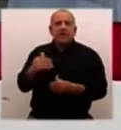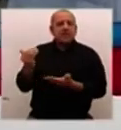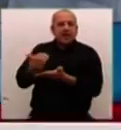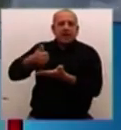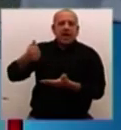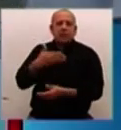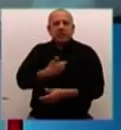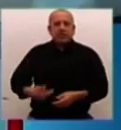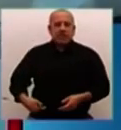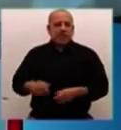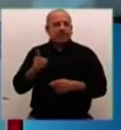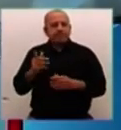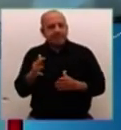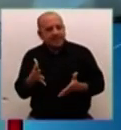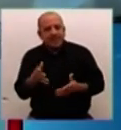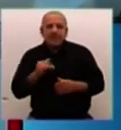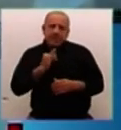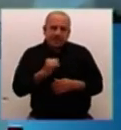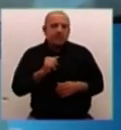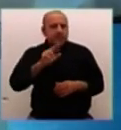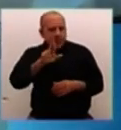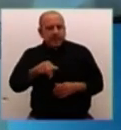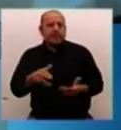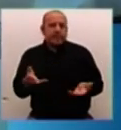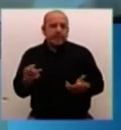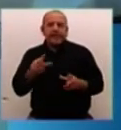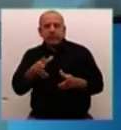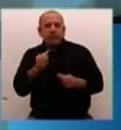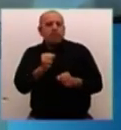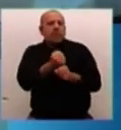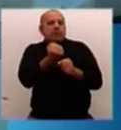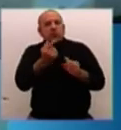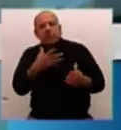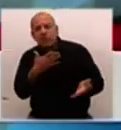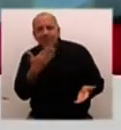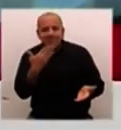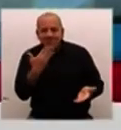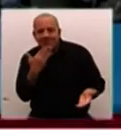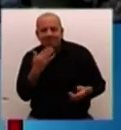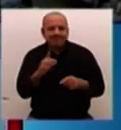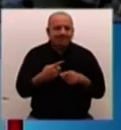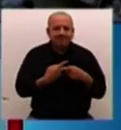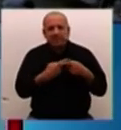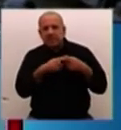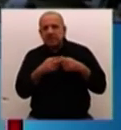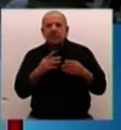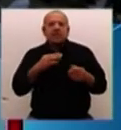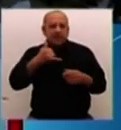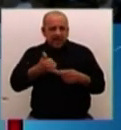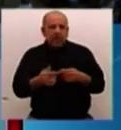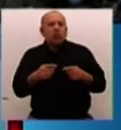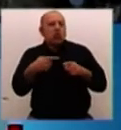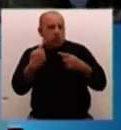polémico, más cuestionado. Después aparecen otros que tienen elementos más objetivos, digamos,